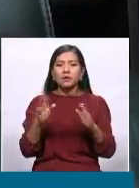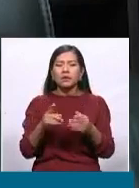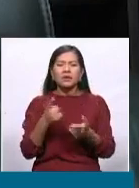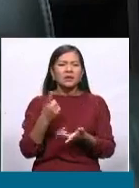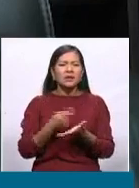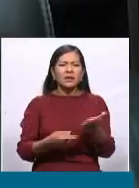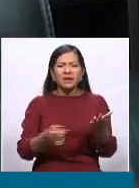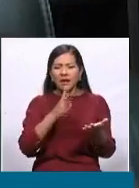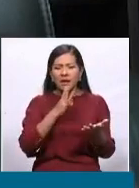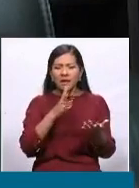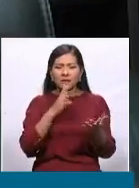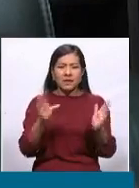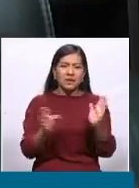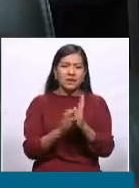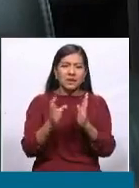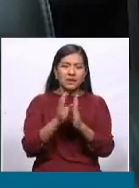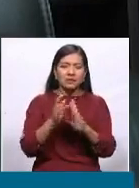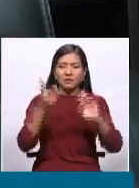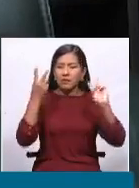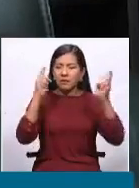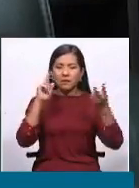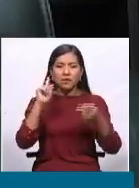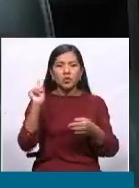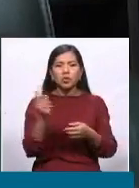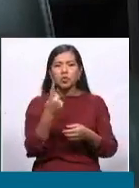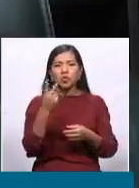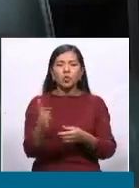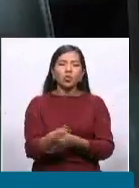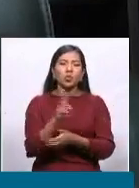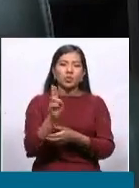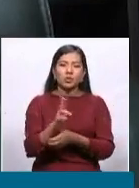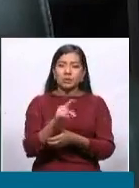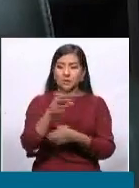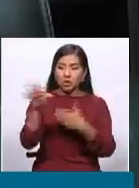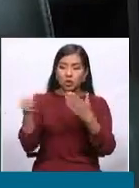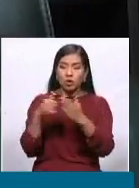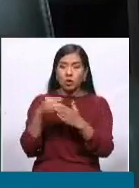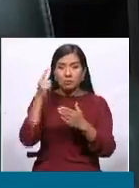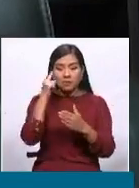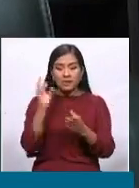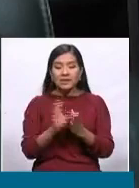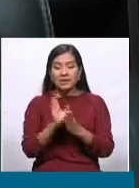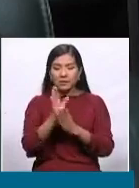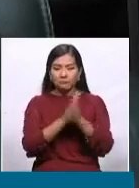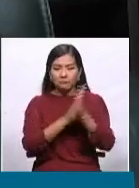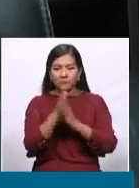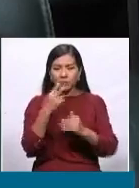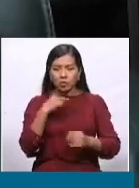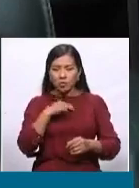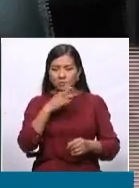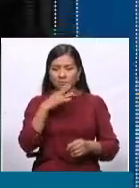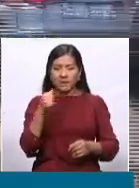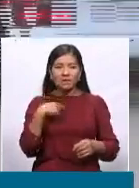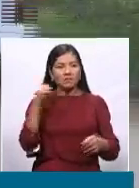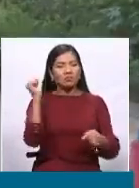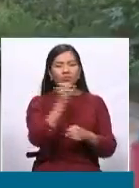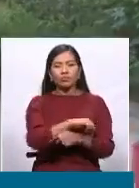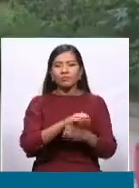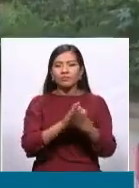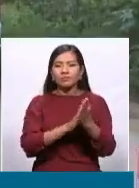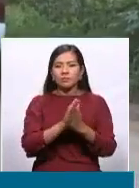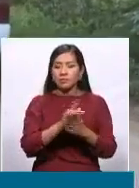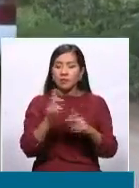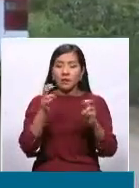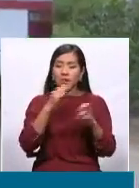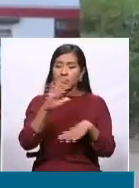pretexto del censo no les salió como ellos estaban calculando. Y desde luego toda esta movilización